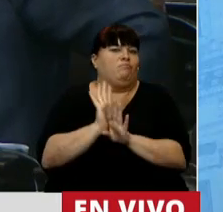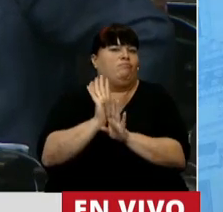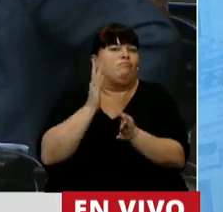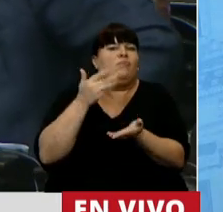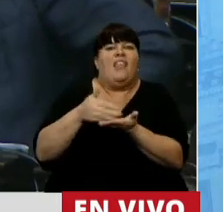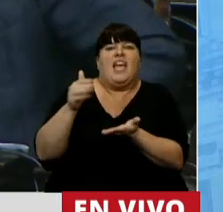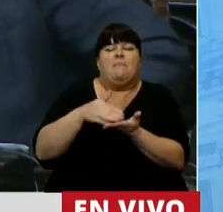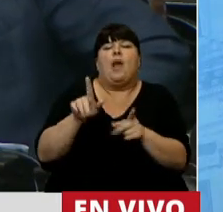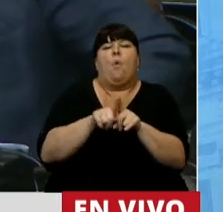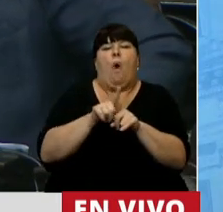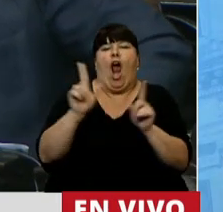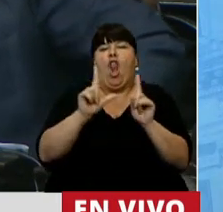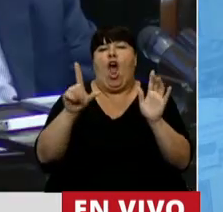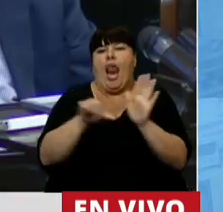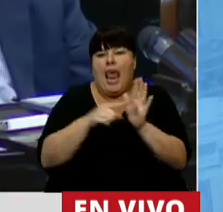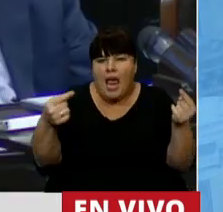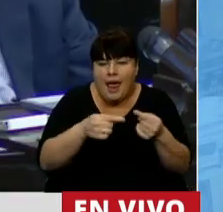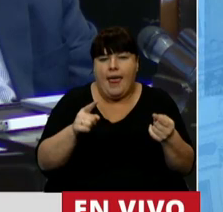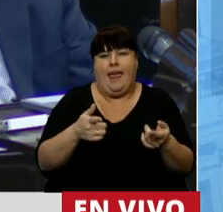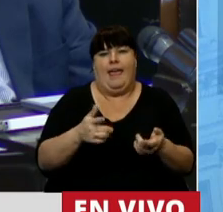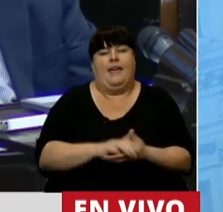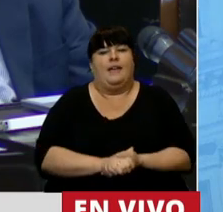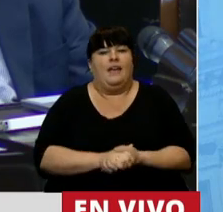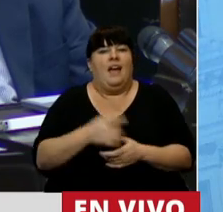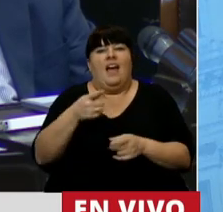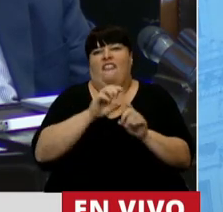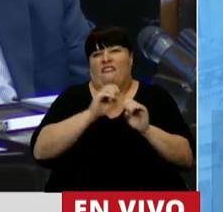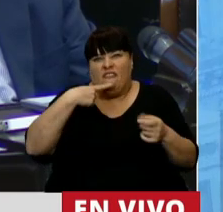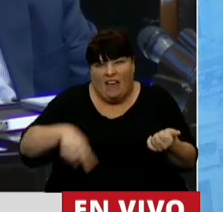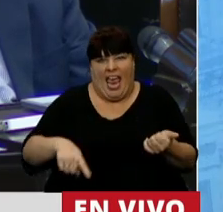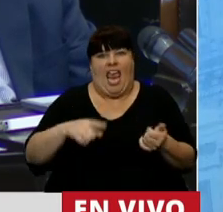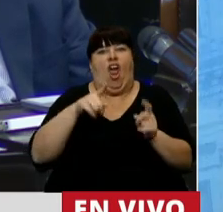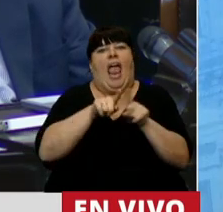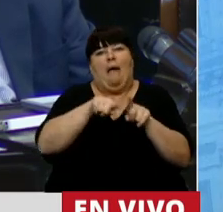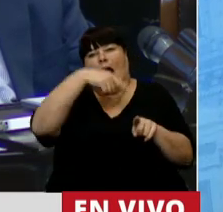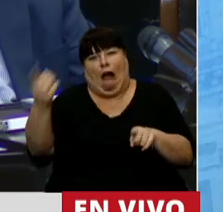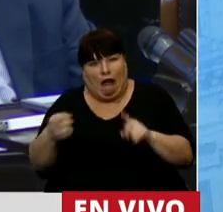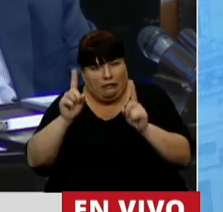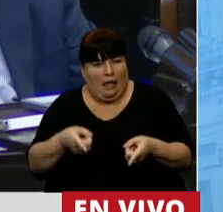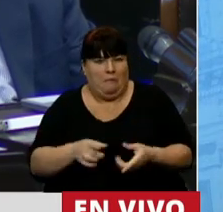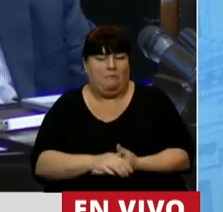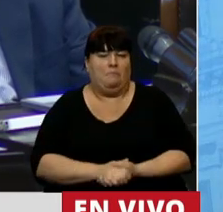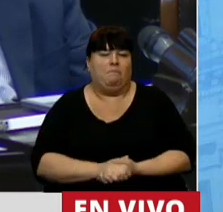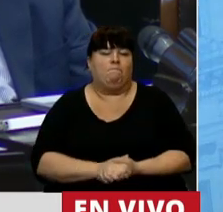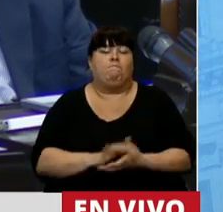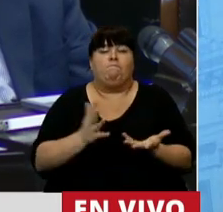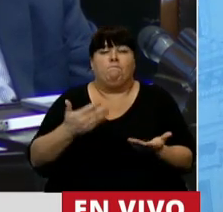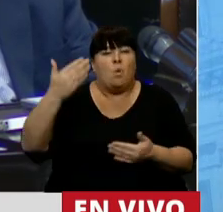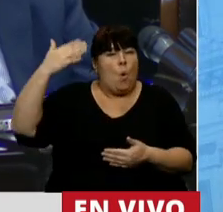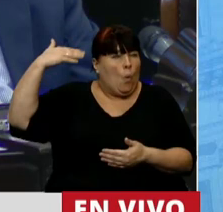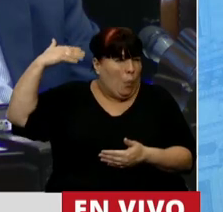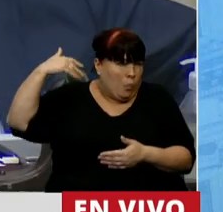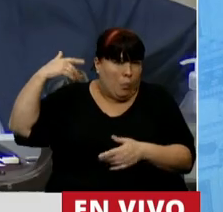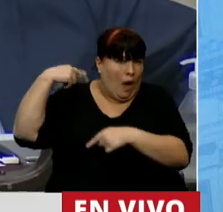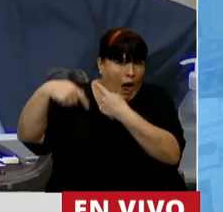discriminándolos como ilegítimos, incetuosos y adulterinos. Es decir, que desde los tiempos